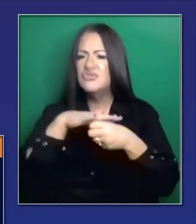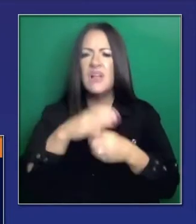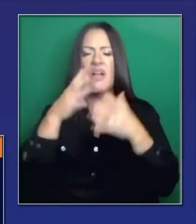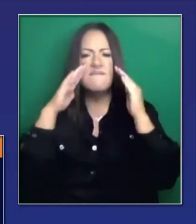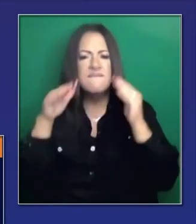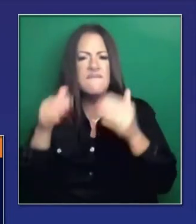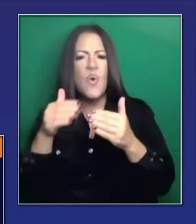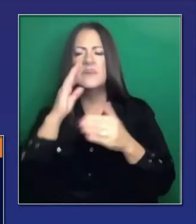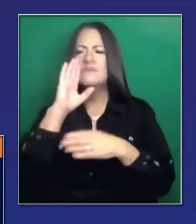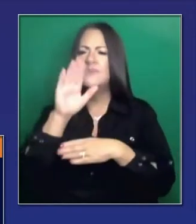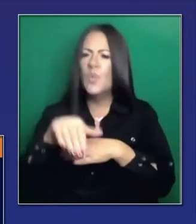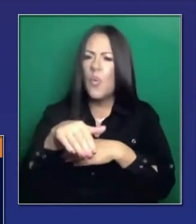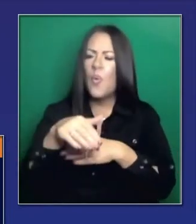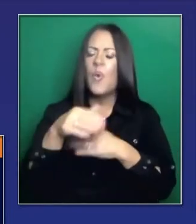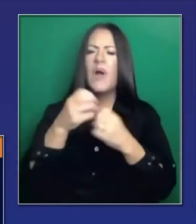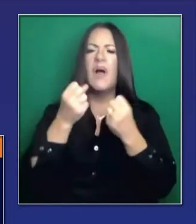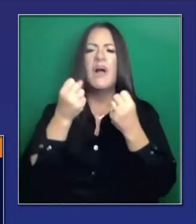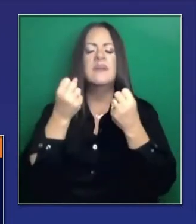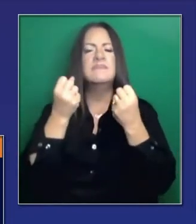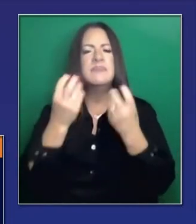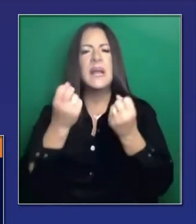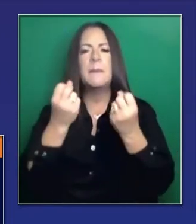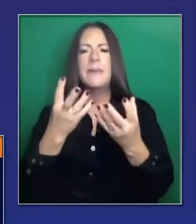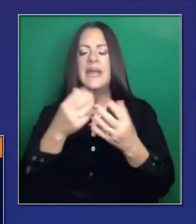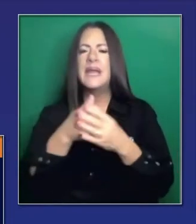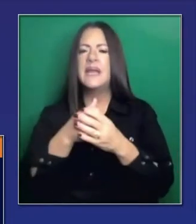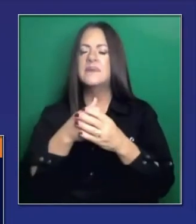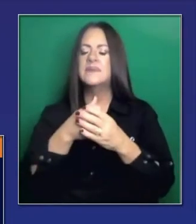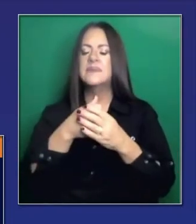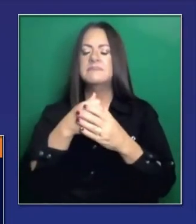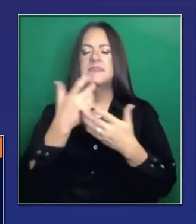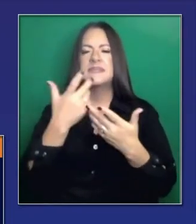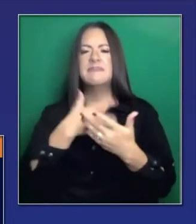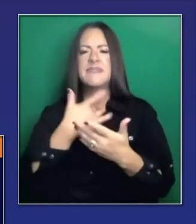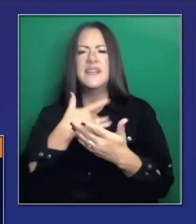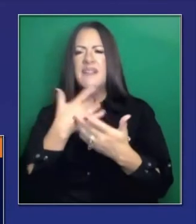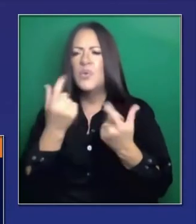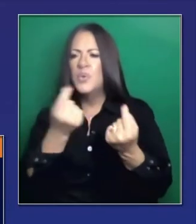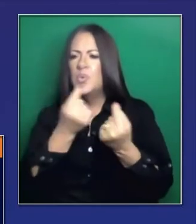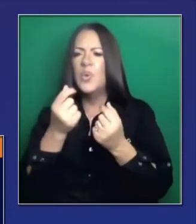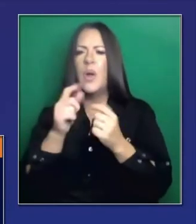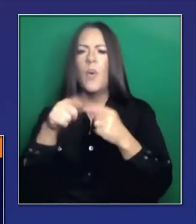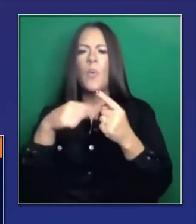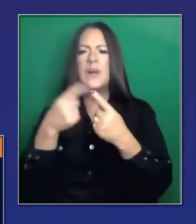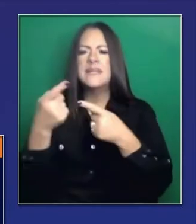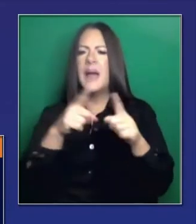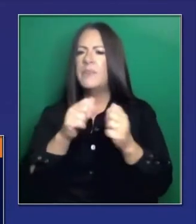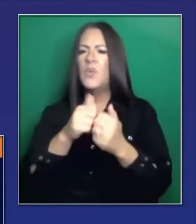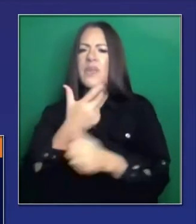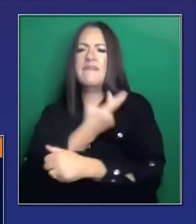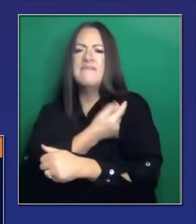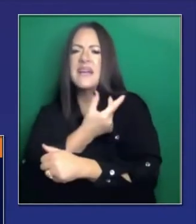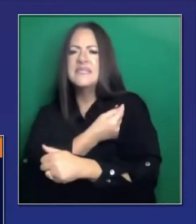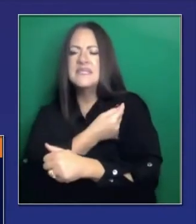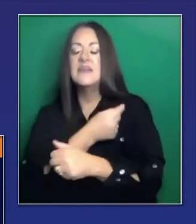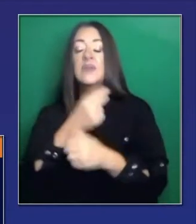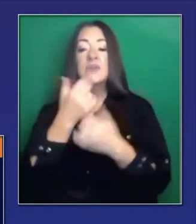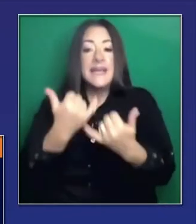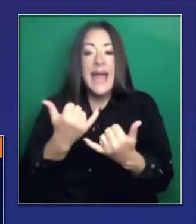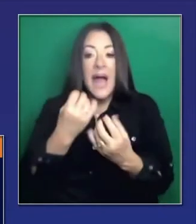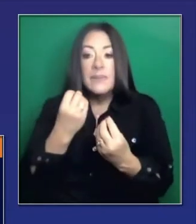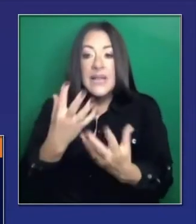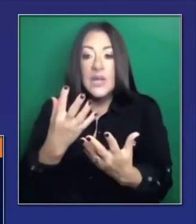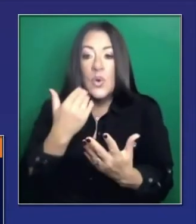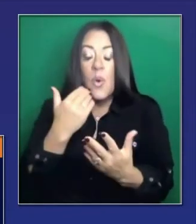estrés, muchos comentarios de eruditos sobre este espacio. Y les voy a